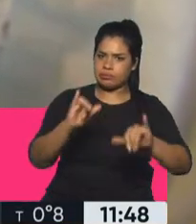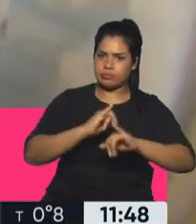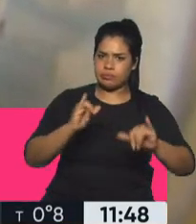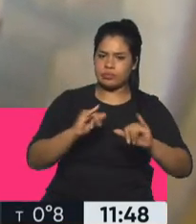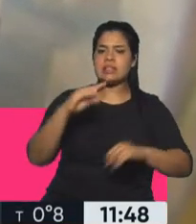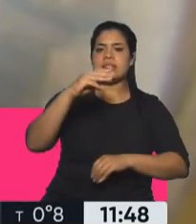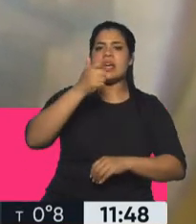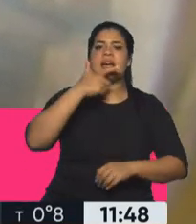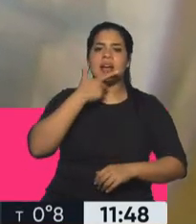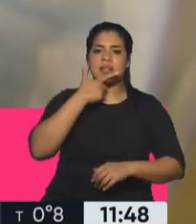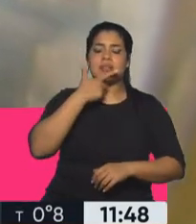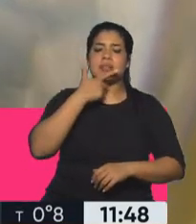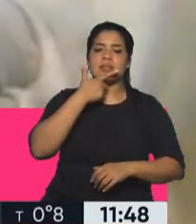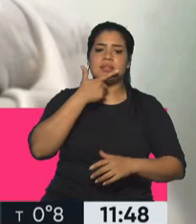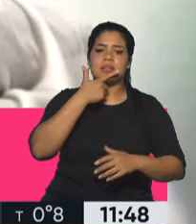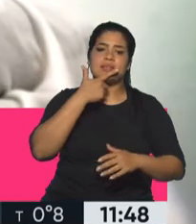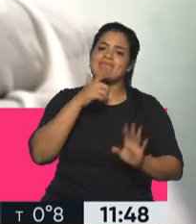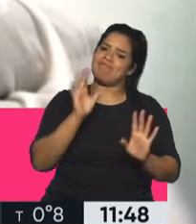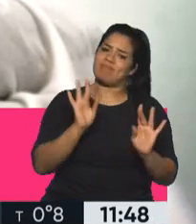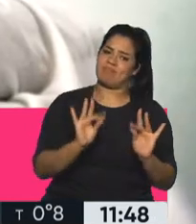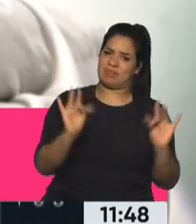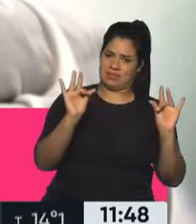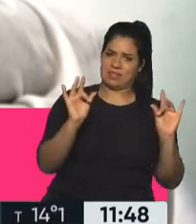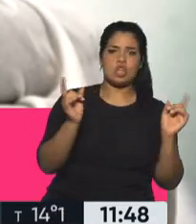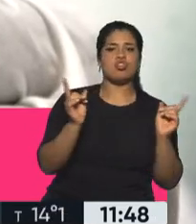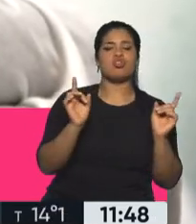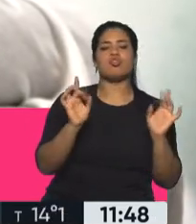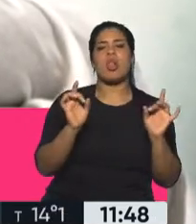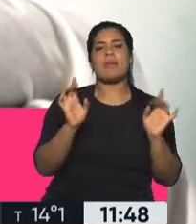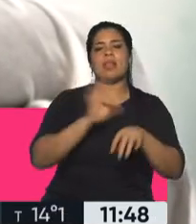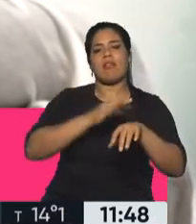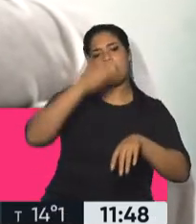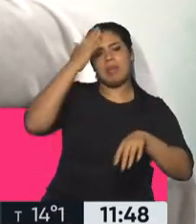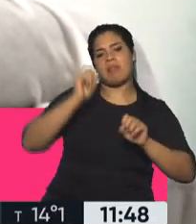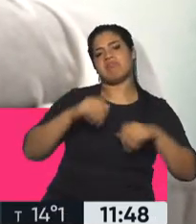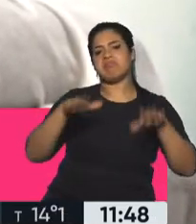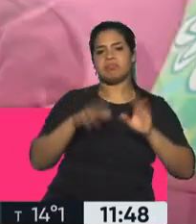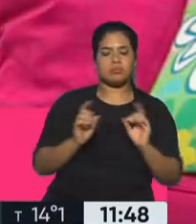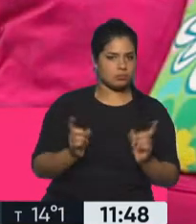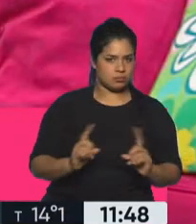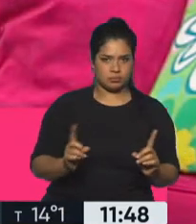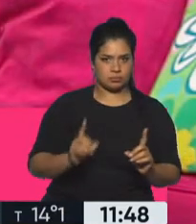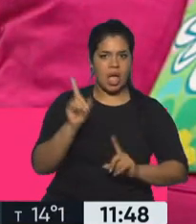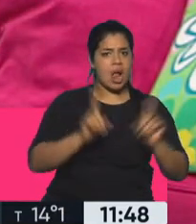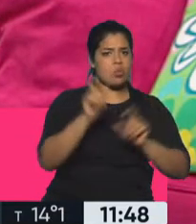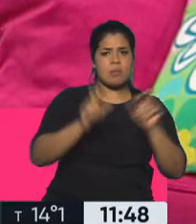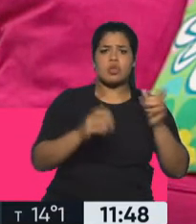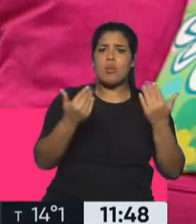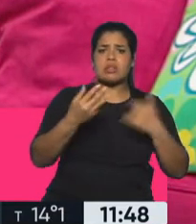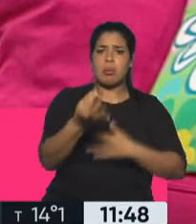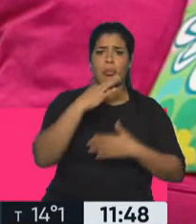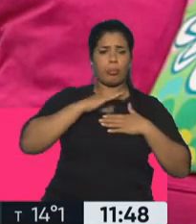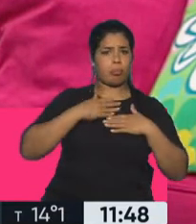Chagas, hablamos de algo mucho más complejo que solamente una enfermedad. Claro. Porque hay gente que puede estar infectada y no saberlo. Y no lo sabe.